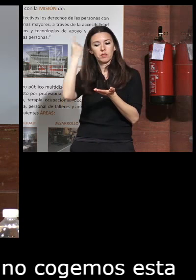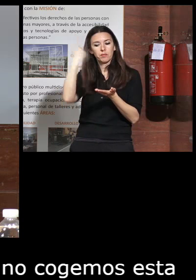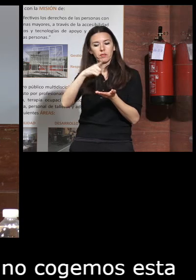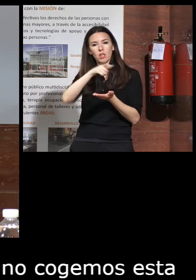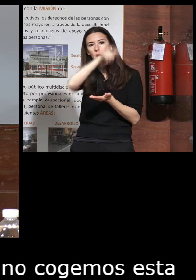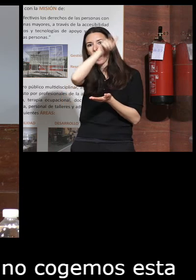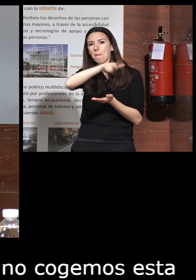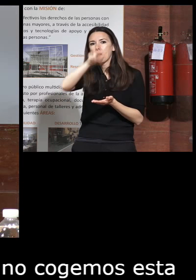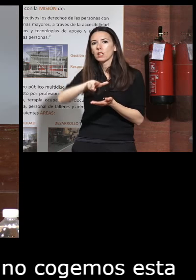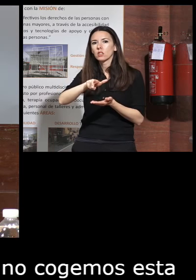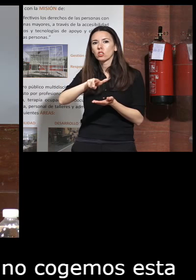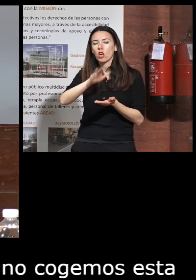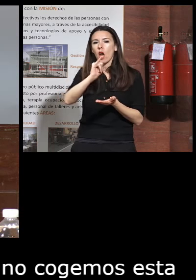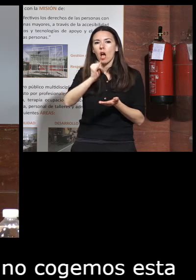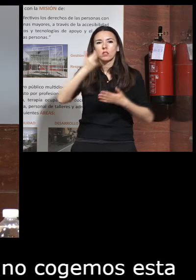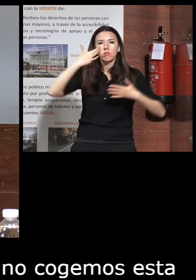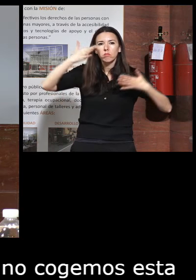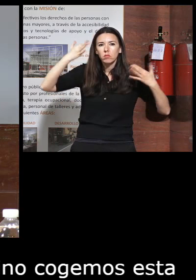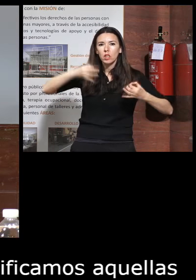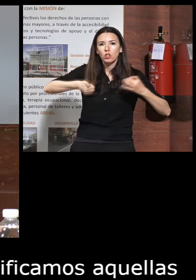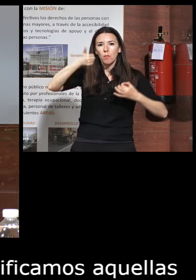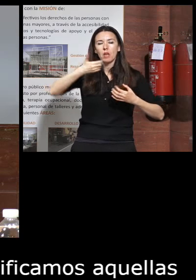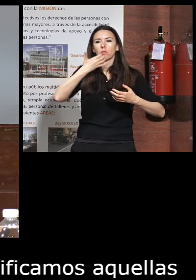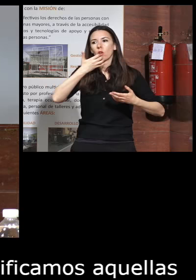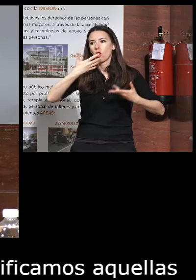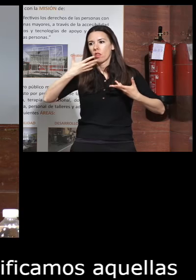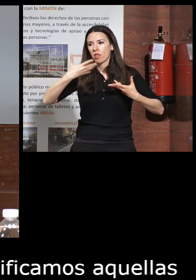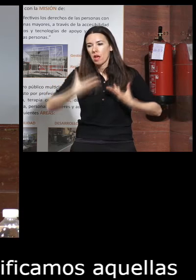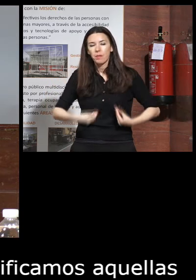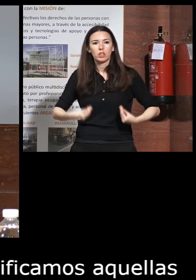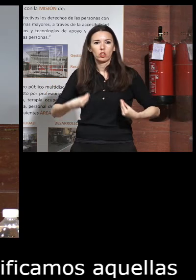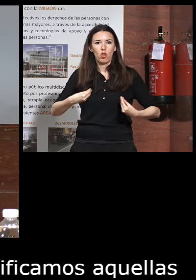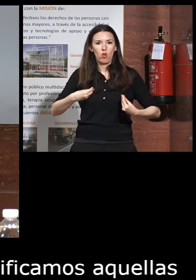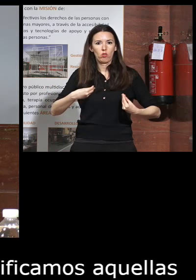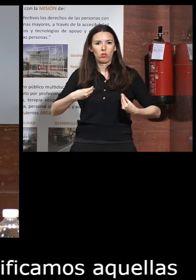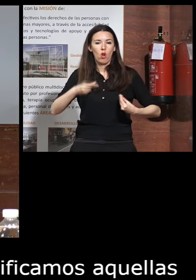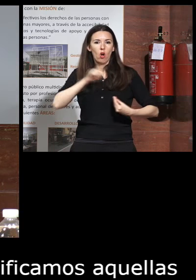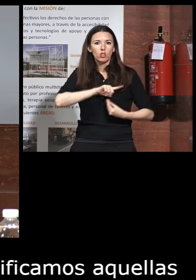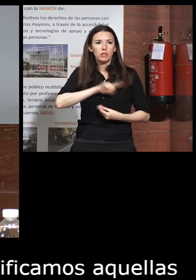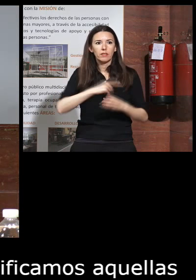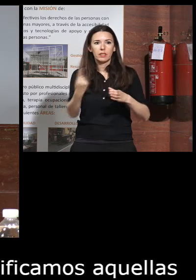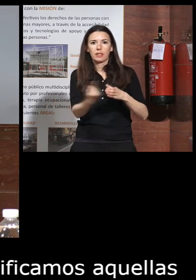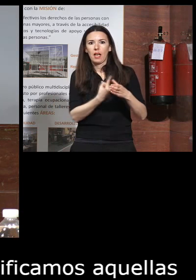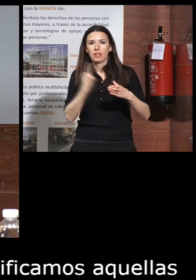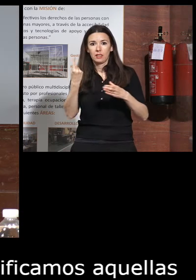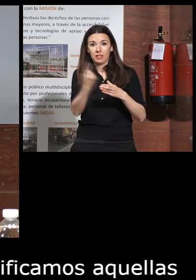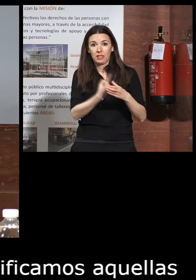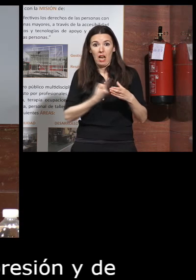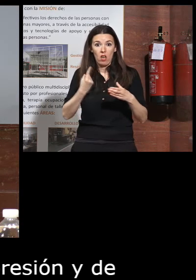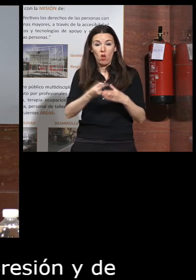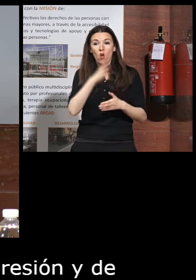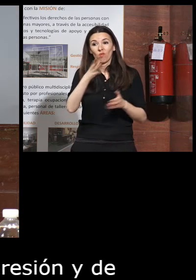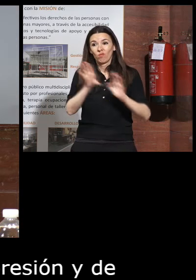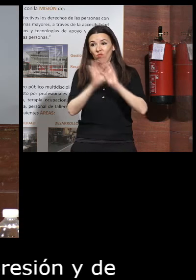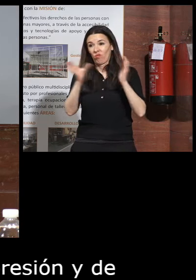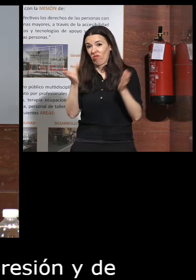personas que tienen más riesgo de depresión y de sentirse aislado porque en el